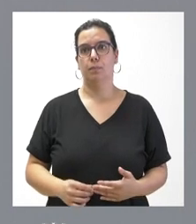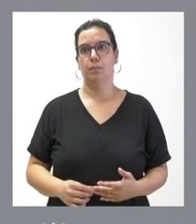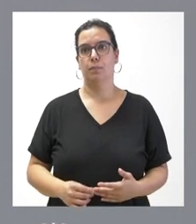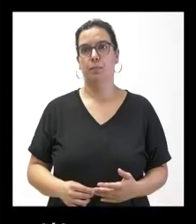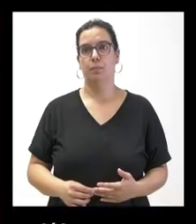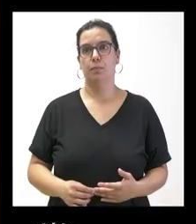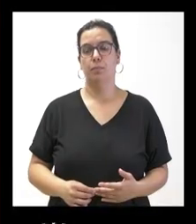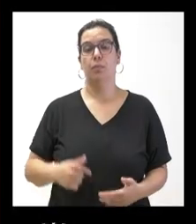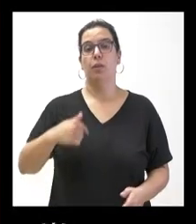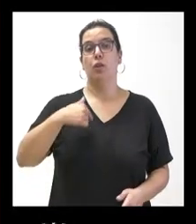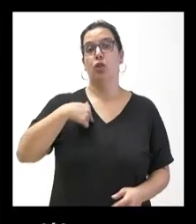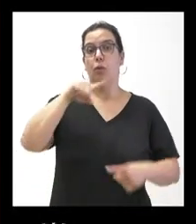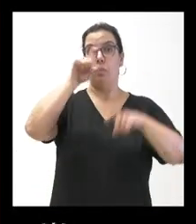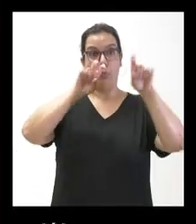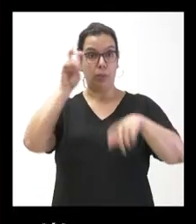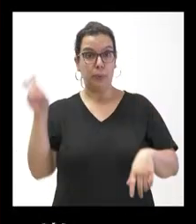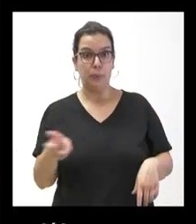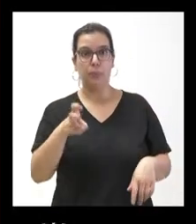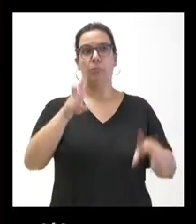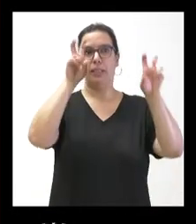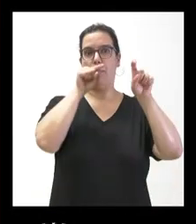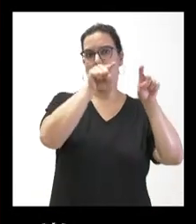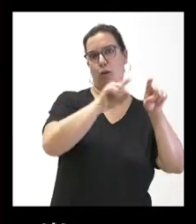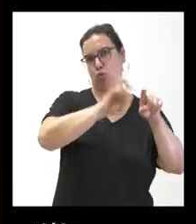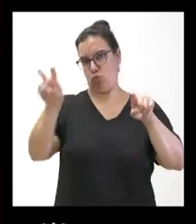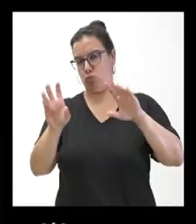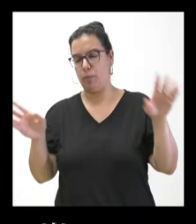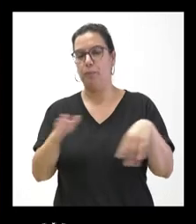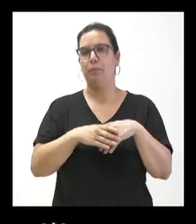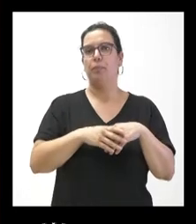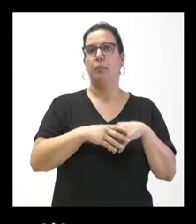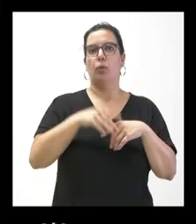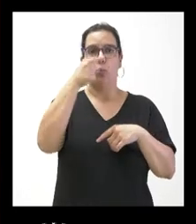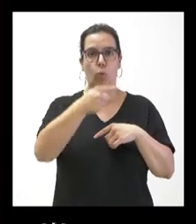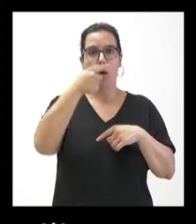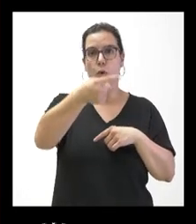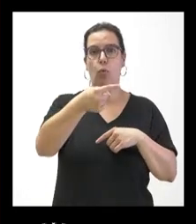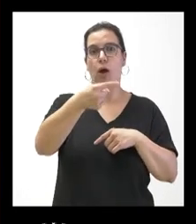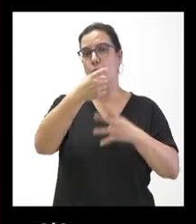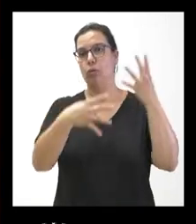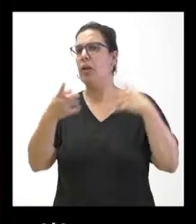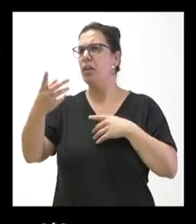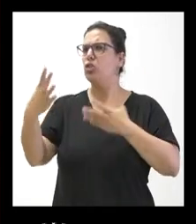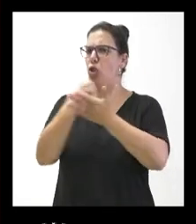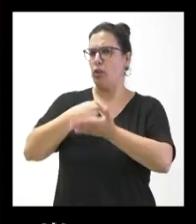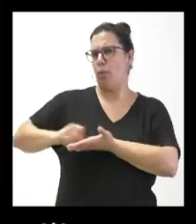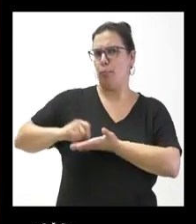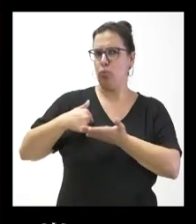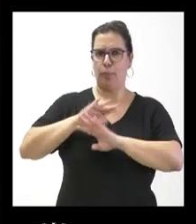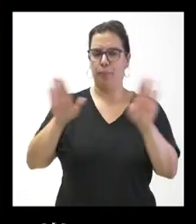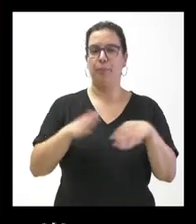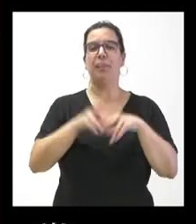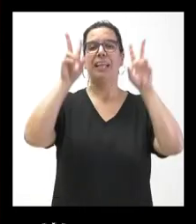Yo tenía una serie de preguntas al margen de este asunto. ¿Se las va formulando una por una o Lo que usted quiere, pues dígalas todas si las apunto. Vale. El tema de